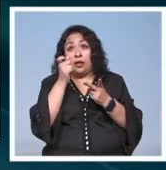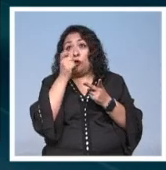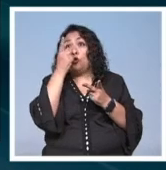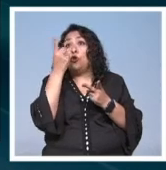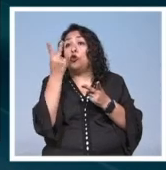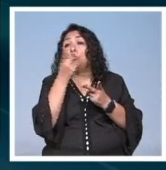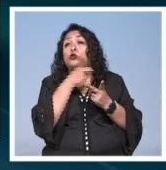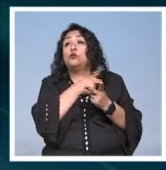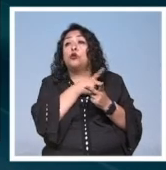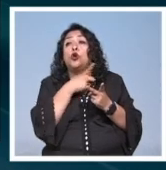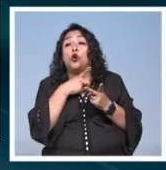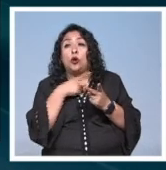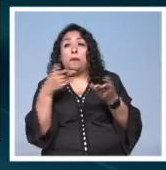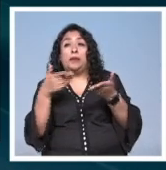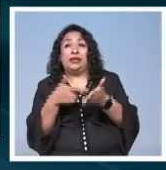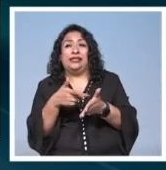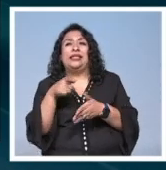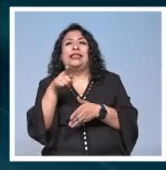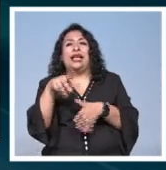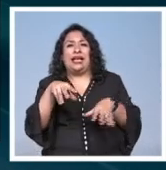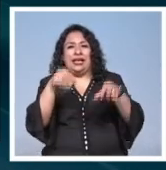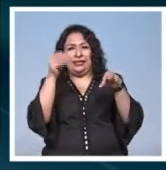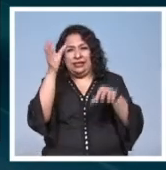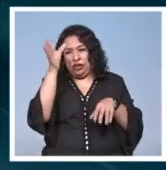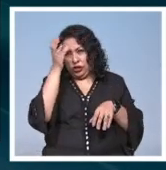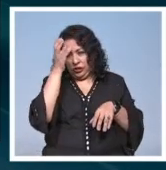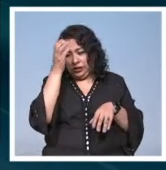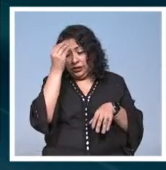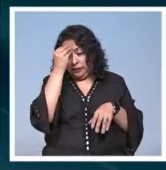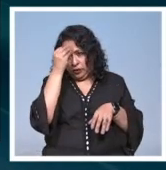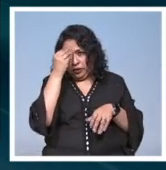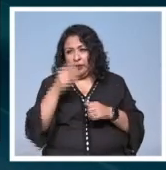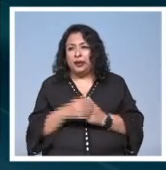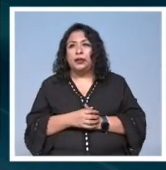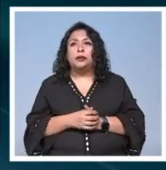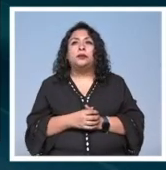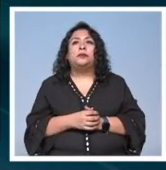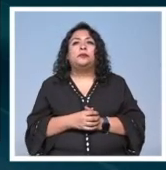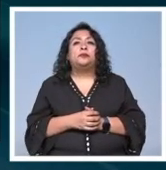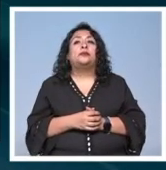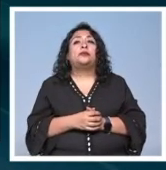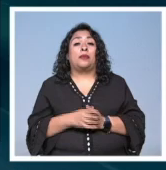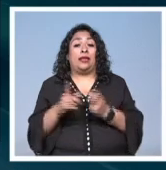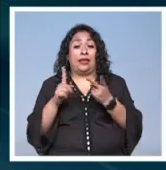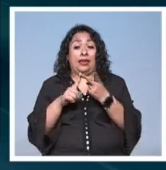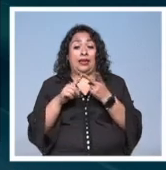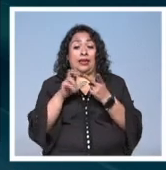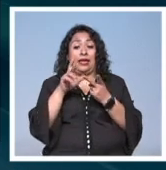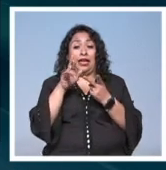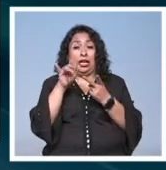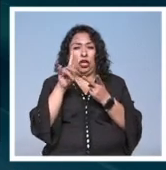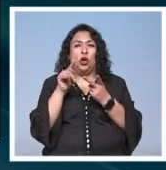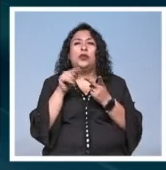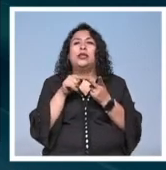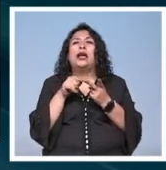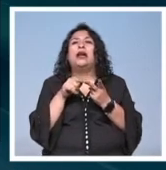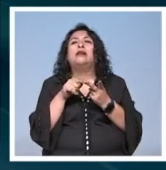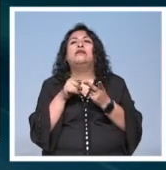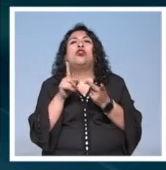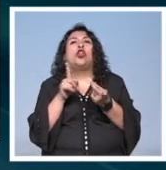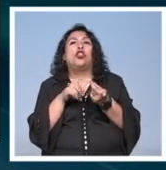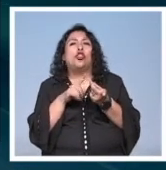de los dos monólogos que se presentarán en el castillo de chapultepec carlota carlota sitúa fundamentalmente